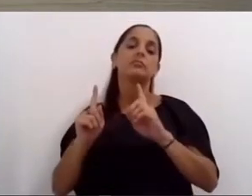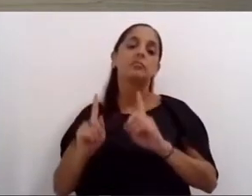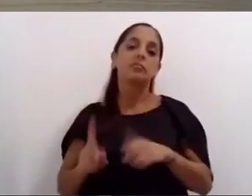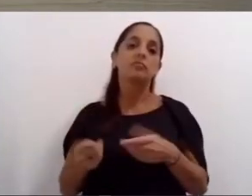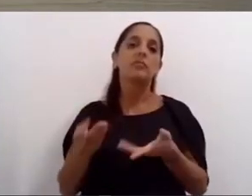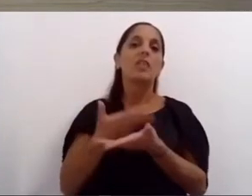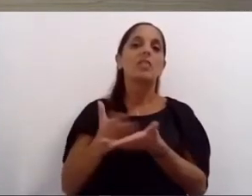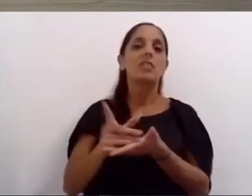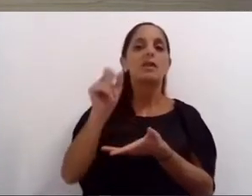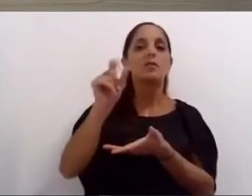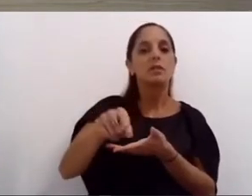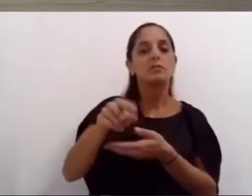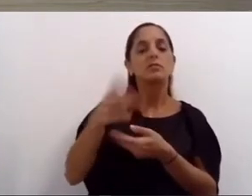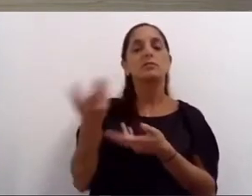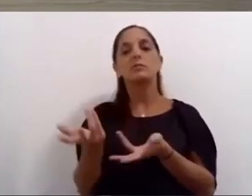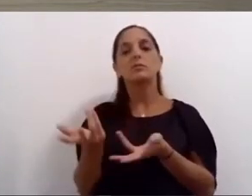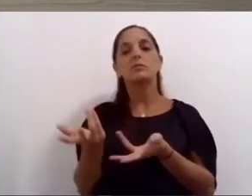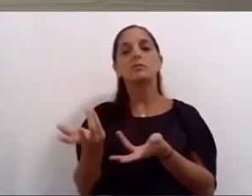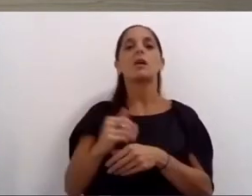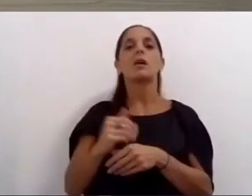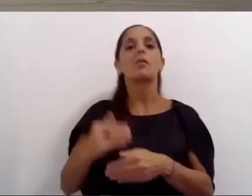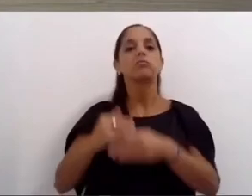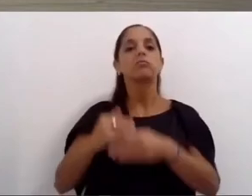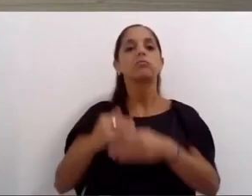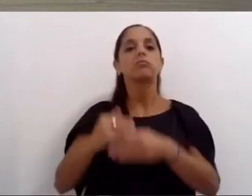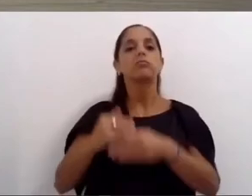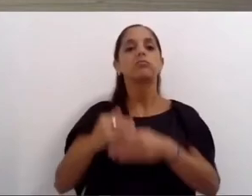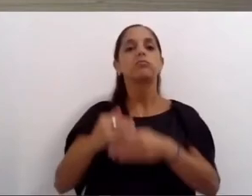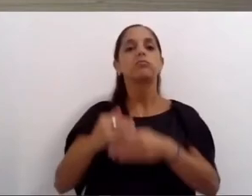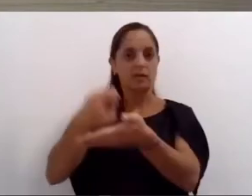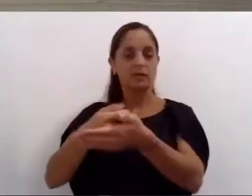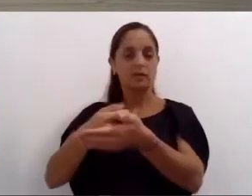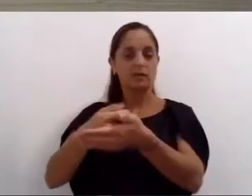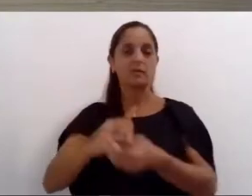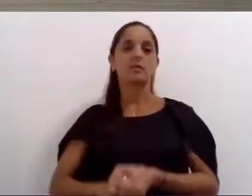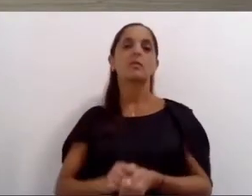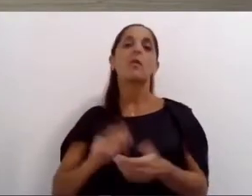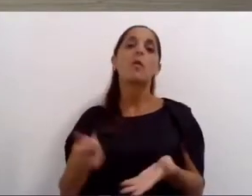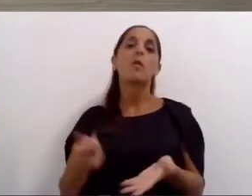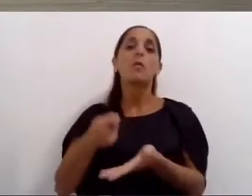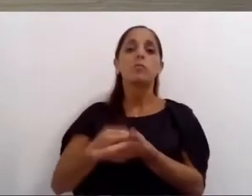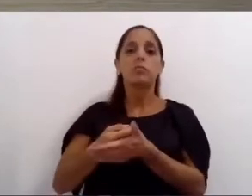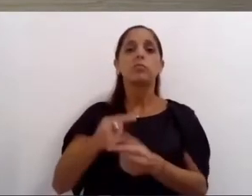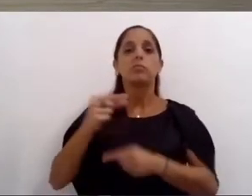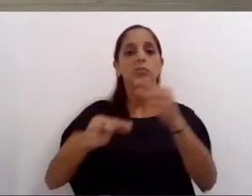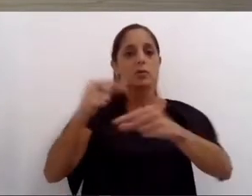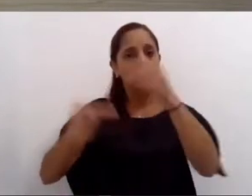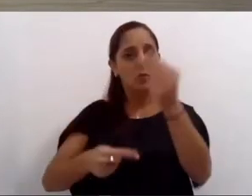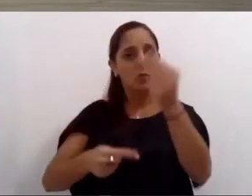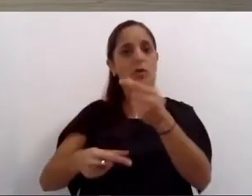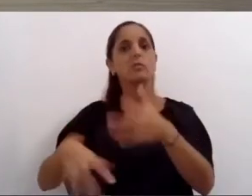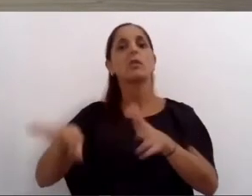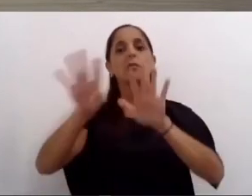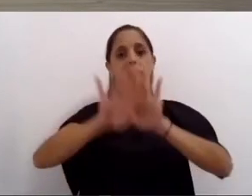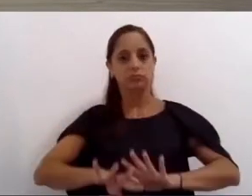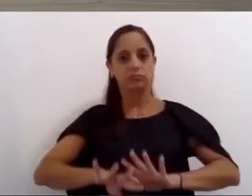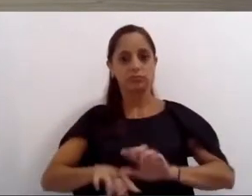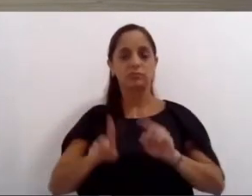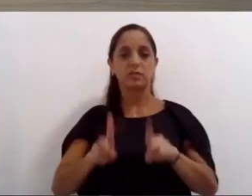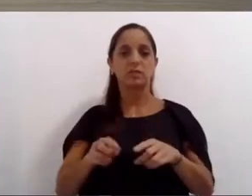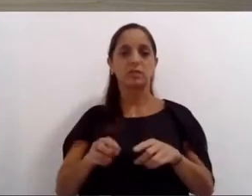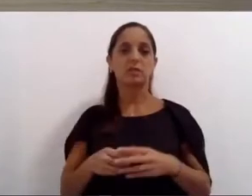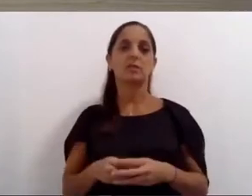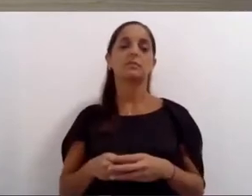la moratoria de tributos municipales elaboramos planes de pago en cuotas para aquellos que tenían deudas y diferimos en 6 meses el